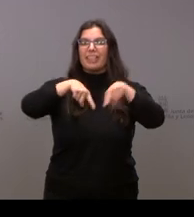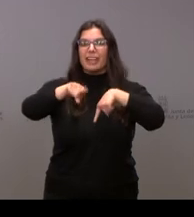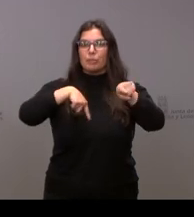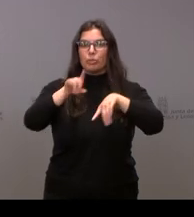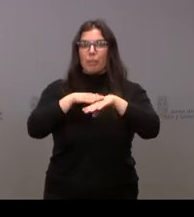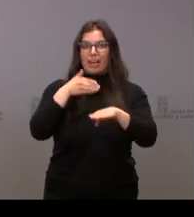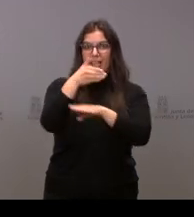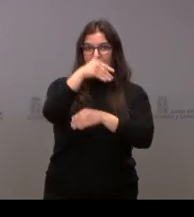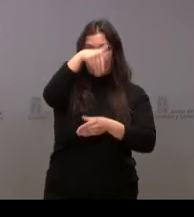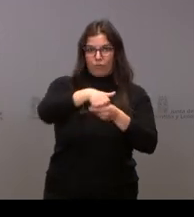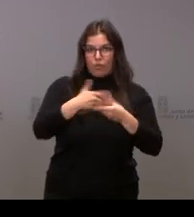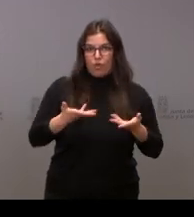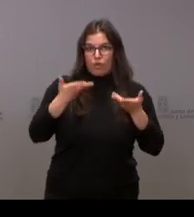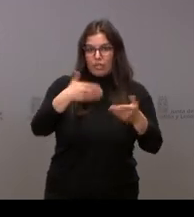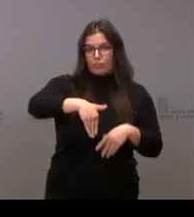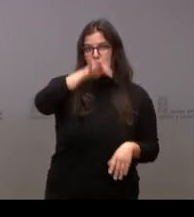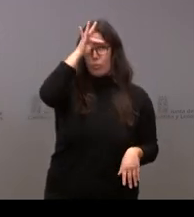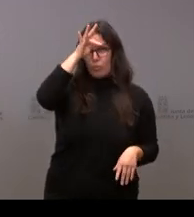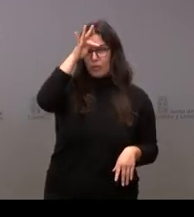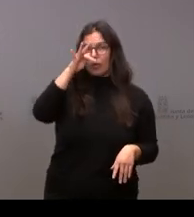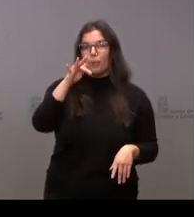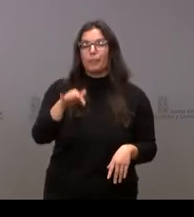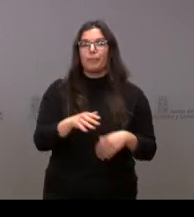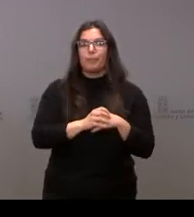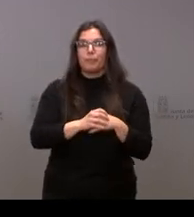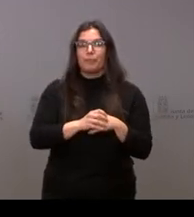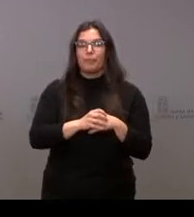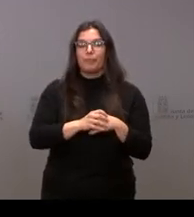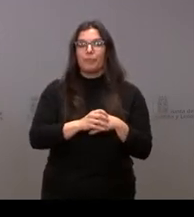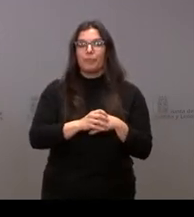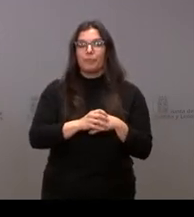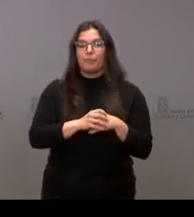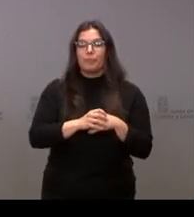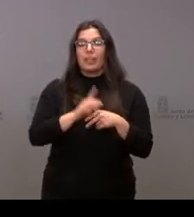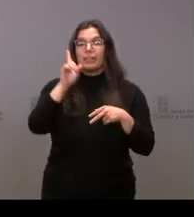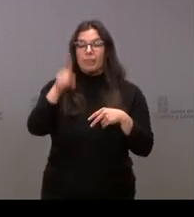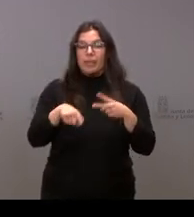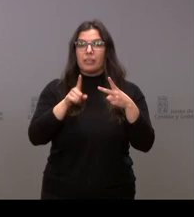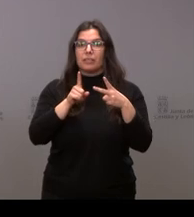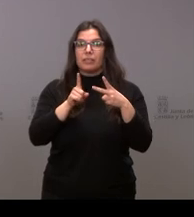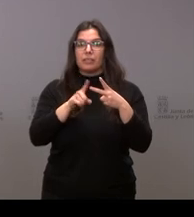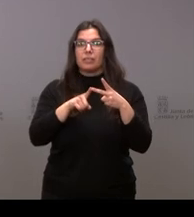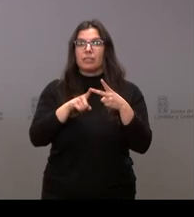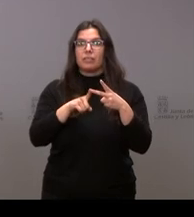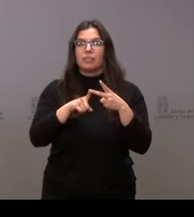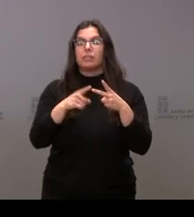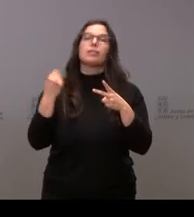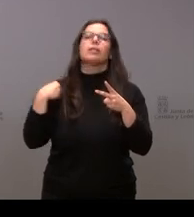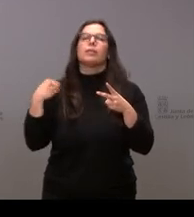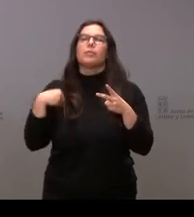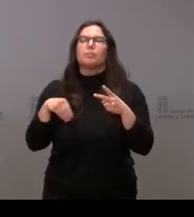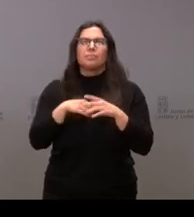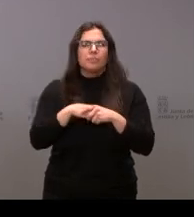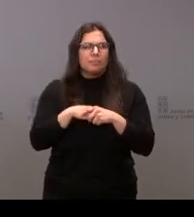votar el próximo domingo, 13 de febrero, y también de estas 100 aulas que acaba de decir que están